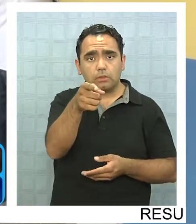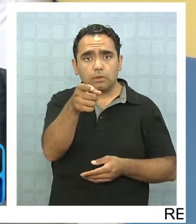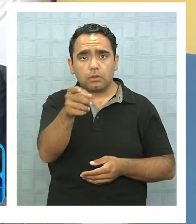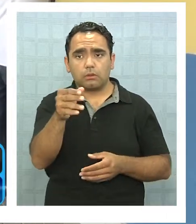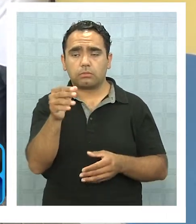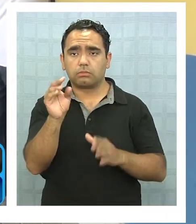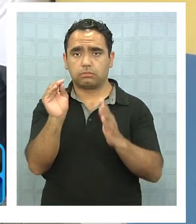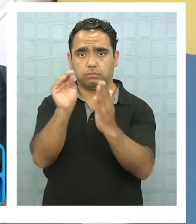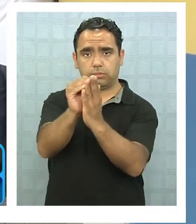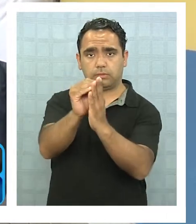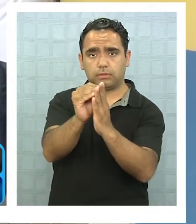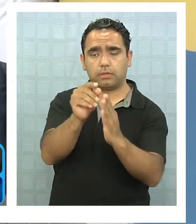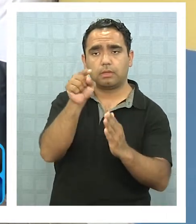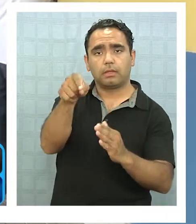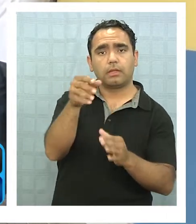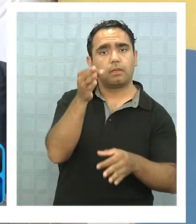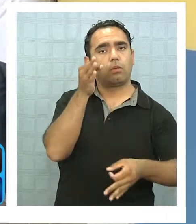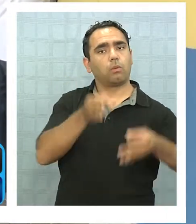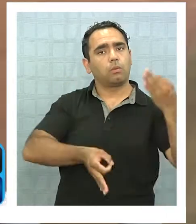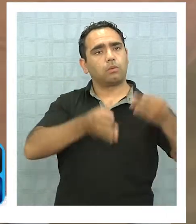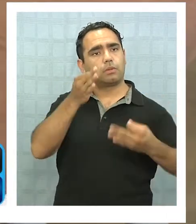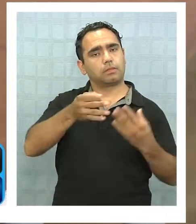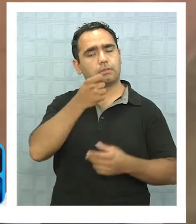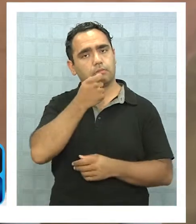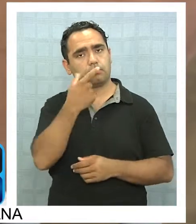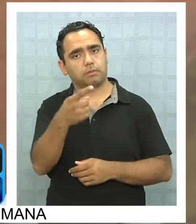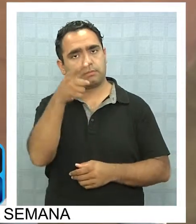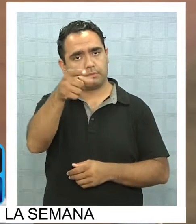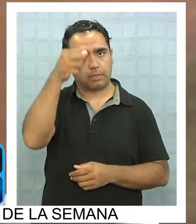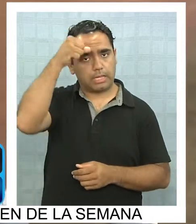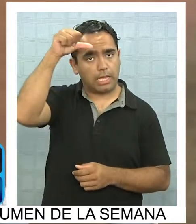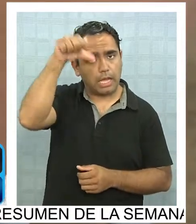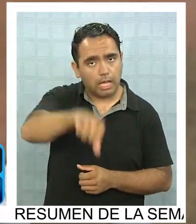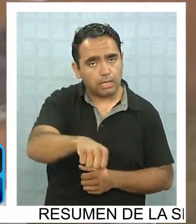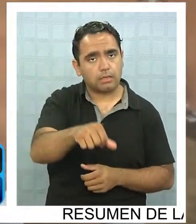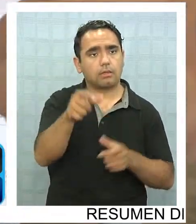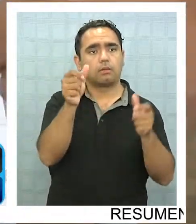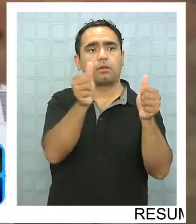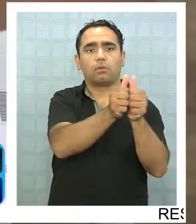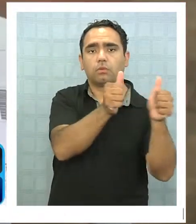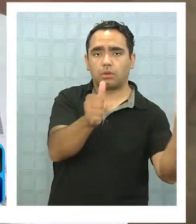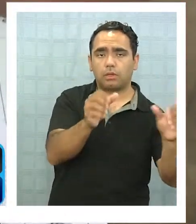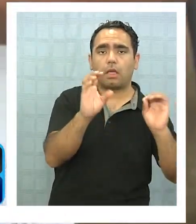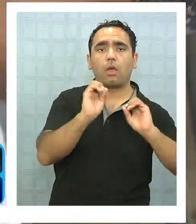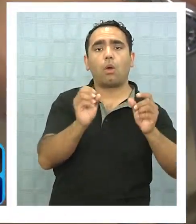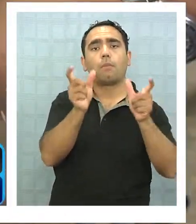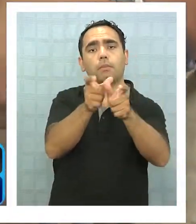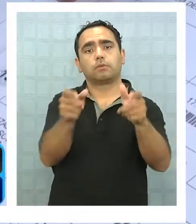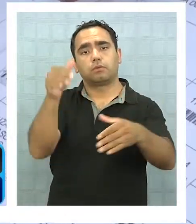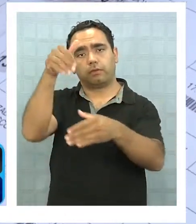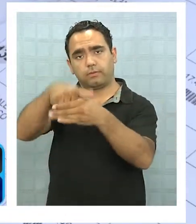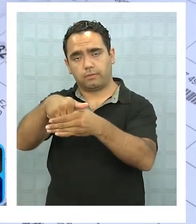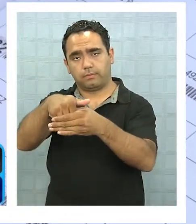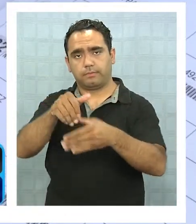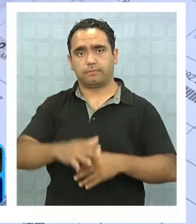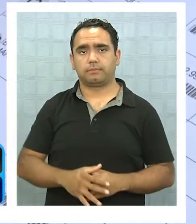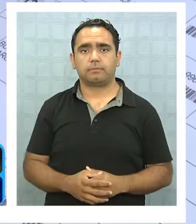habrá sanciones judiciales, tanto para los votantes como para las autoridades elegidas fraudulentamente.